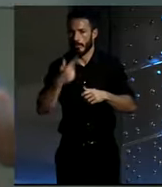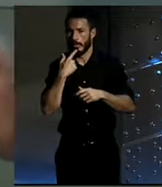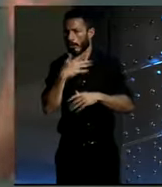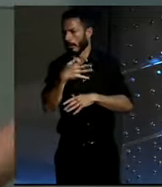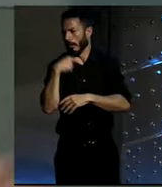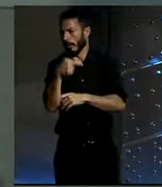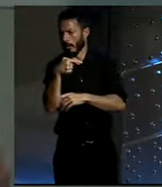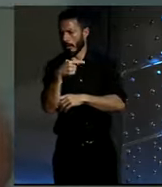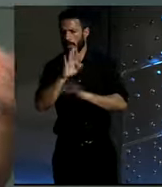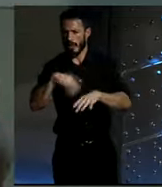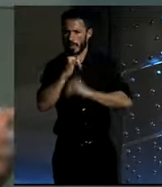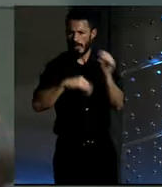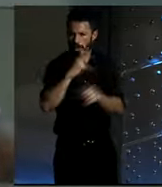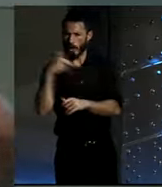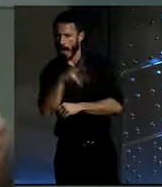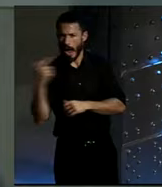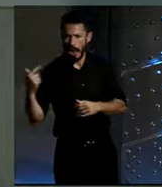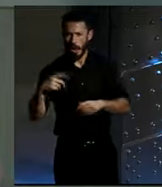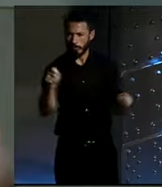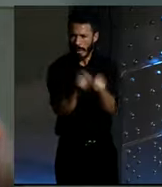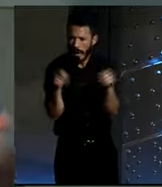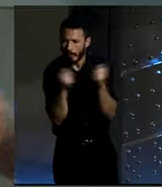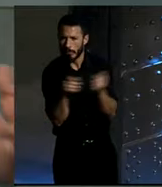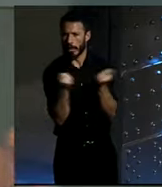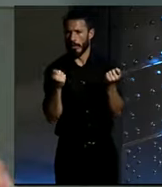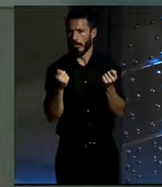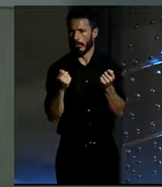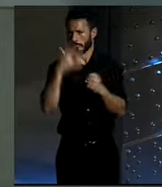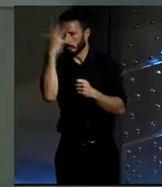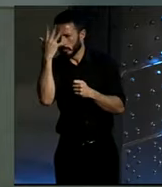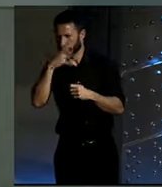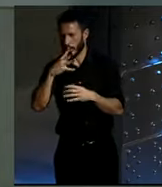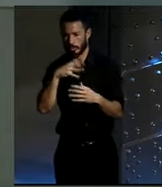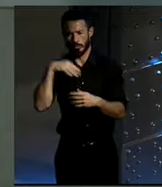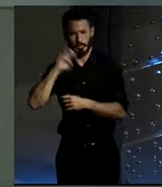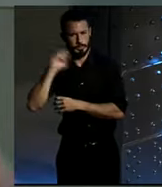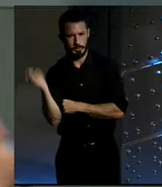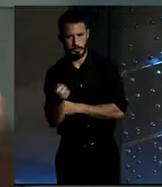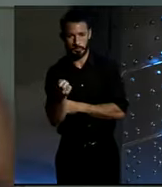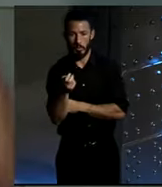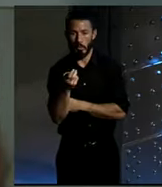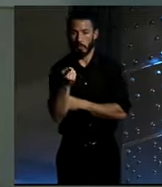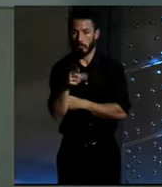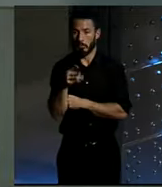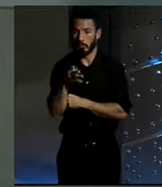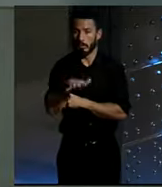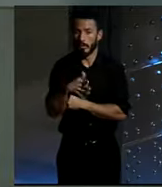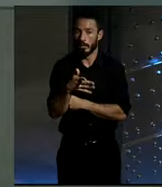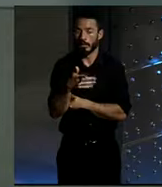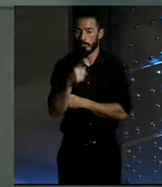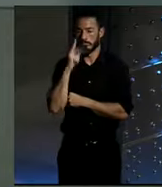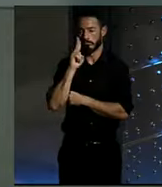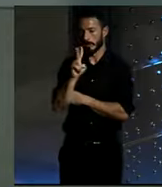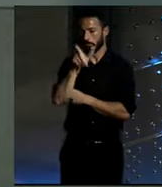fracasar, van a robar las bicis, las van a destrozar... Bueno, pues yo a los pocos meses de implementar eso, o sea, tú veas al sevillanito